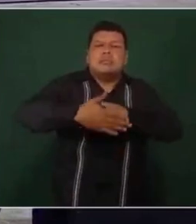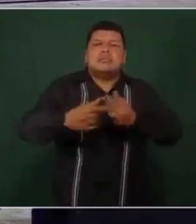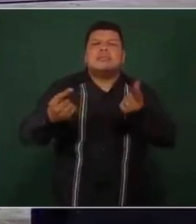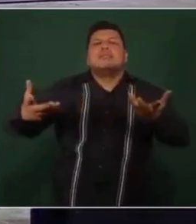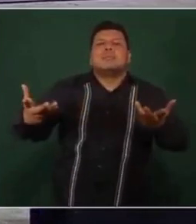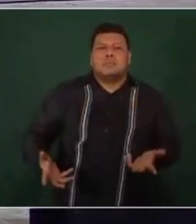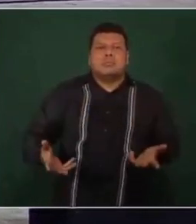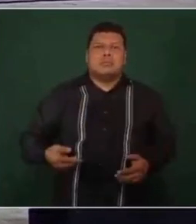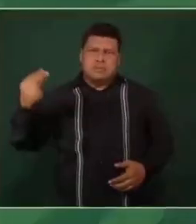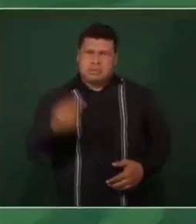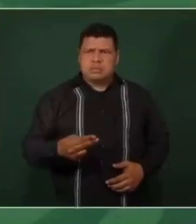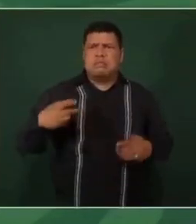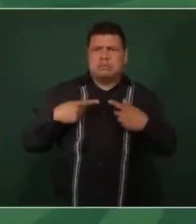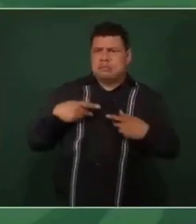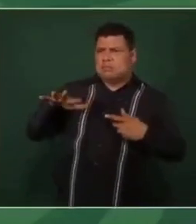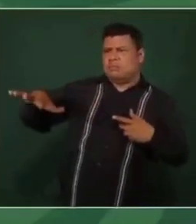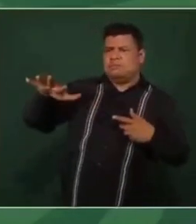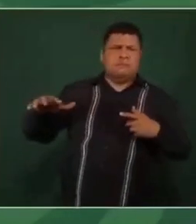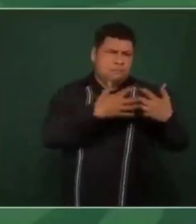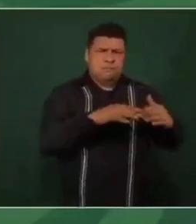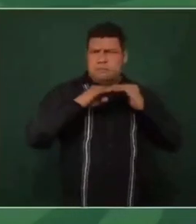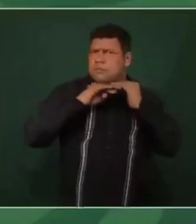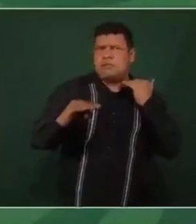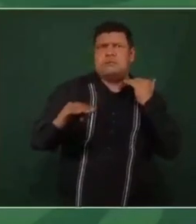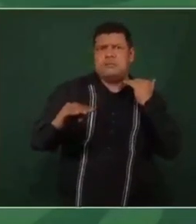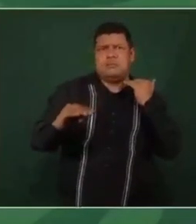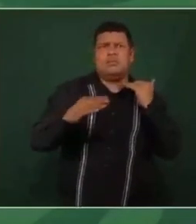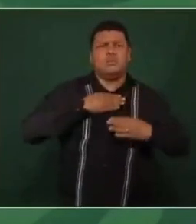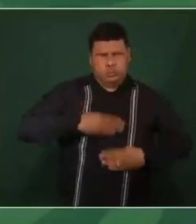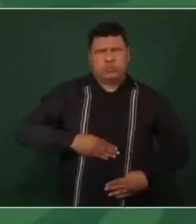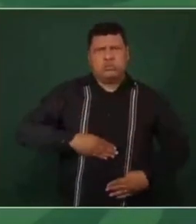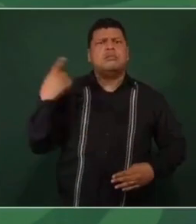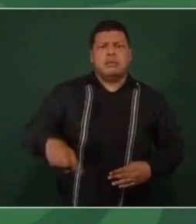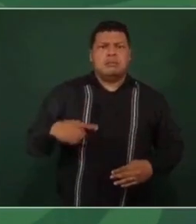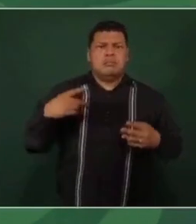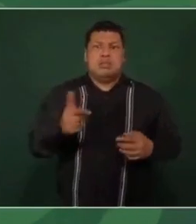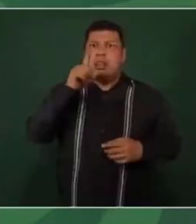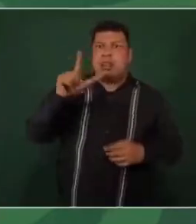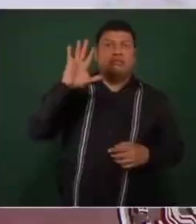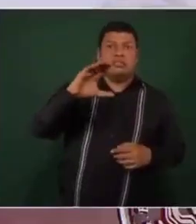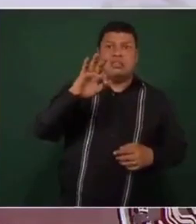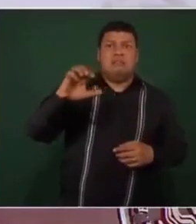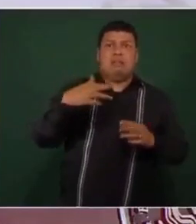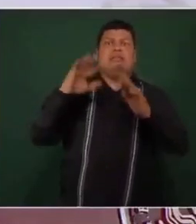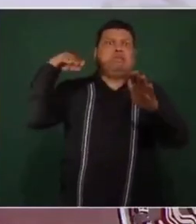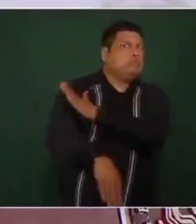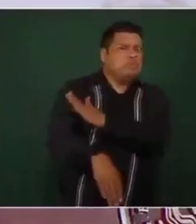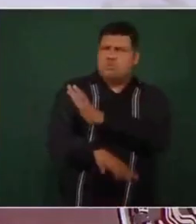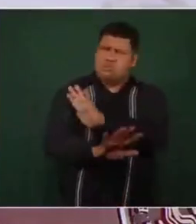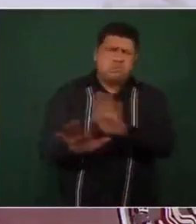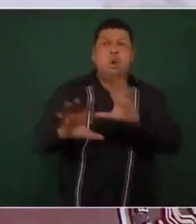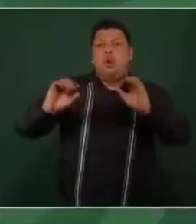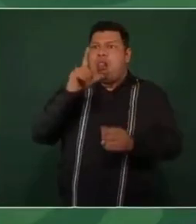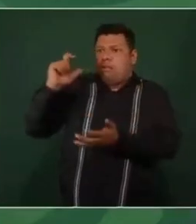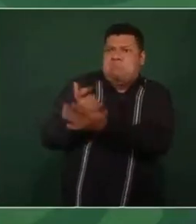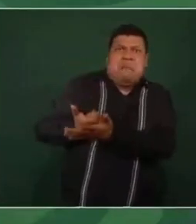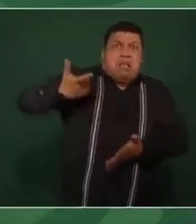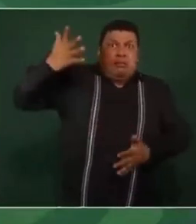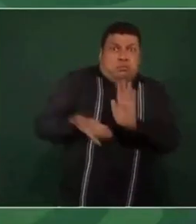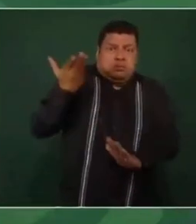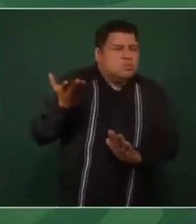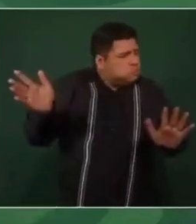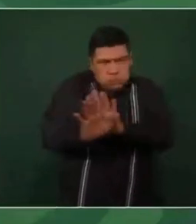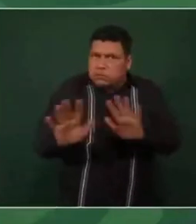que haya un trato igualitario para que no quiebre la Comisión Federal de Electricidad y para que no aumente el precio de la luz.